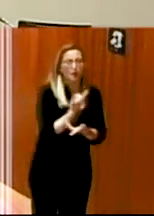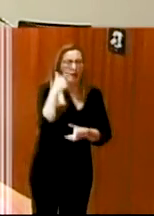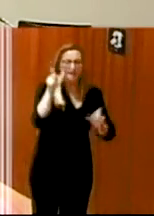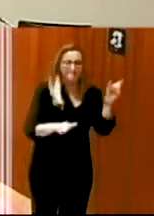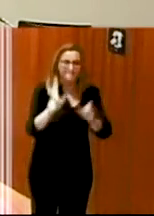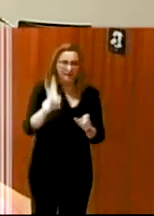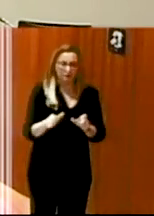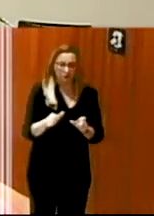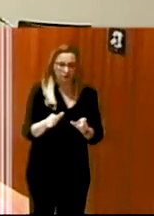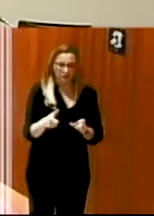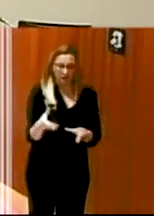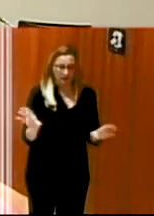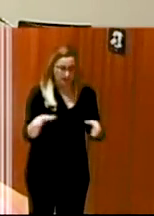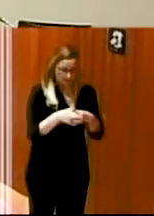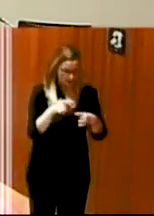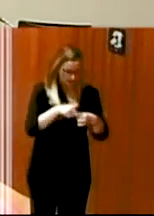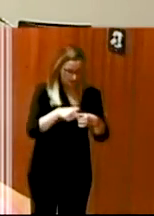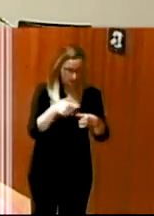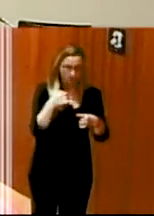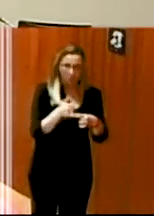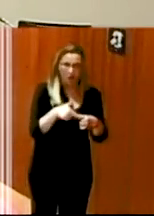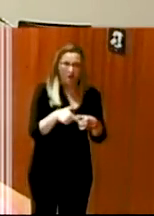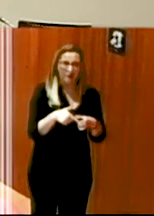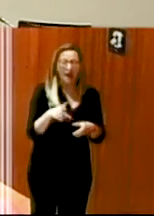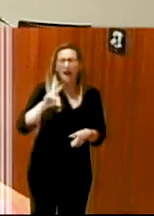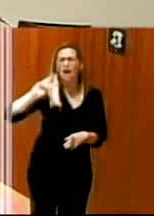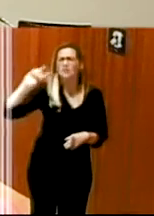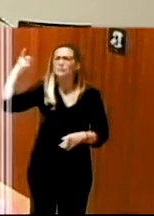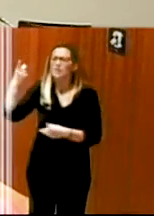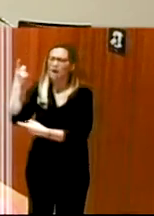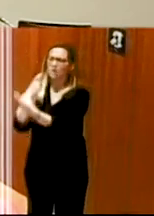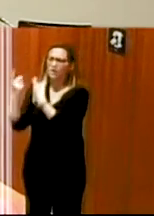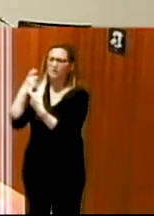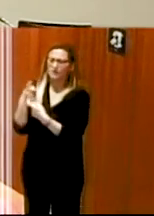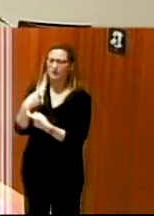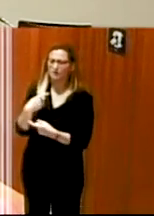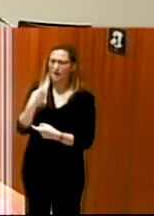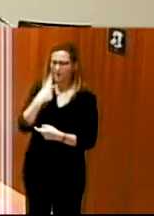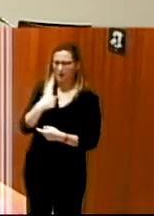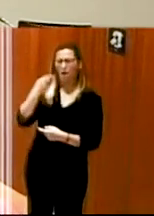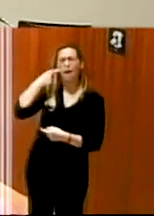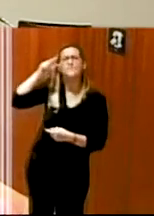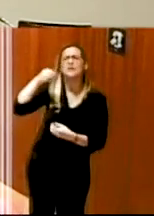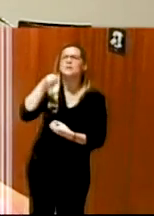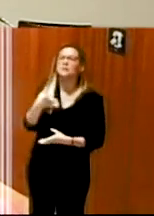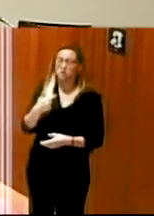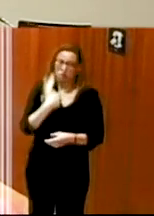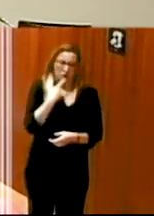parte de ese equipo el otro día en una entrevista me preguntaban cómo había sido la experiencia y yo decía que el equipo